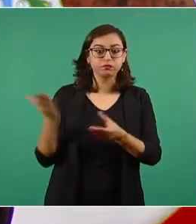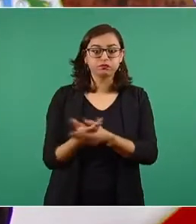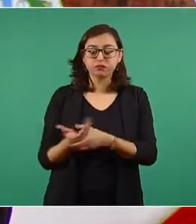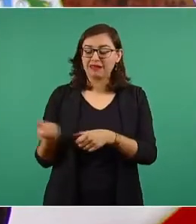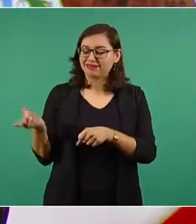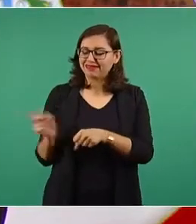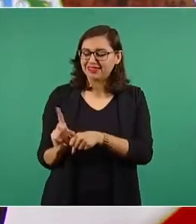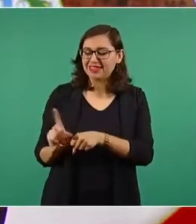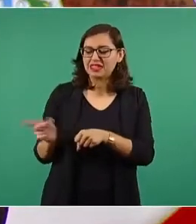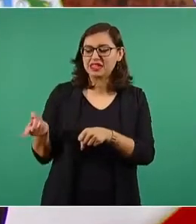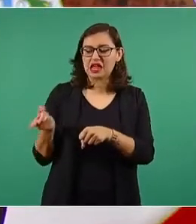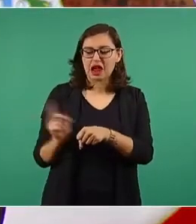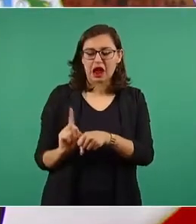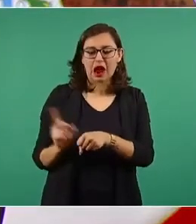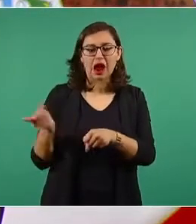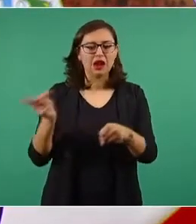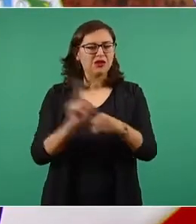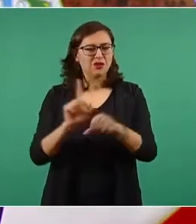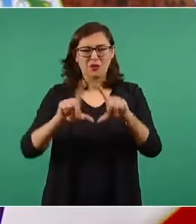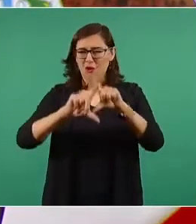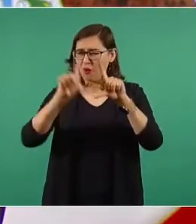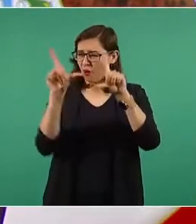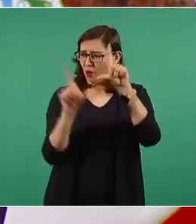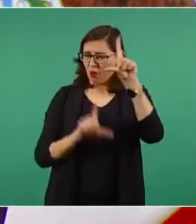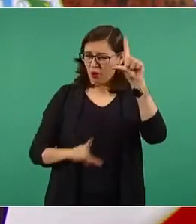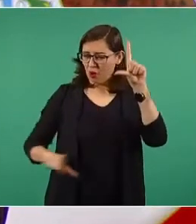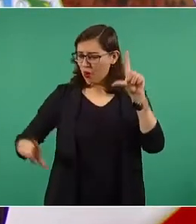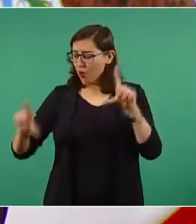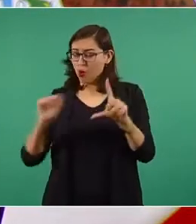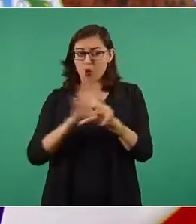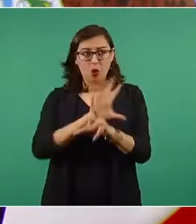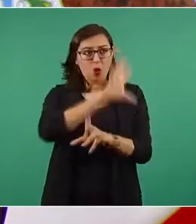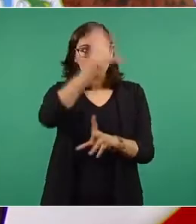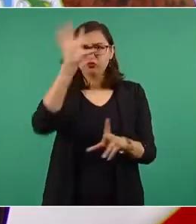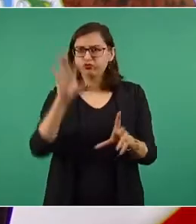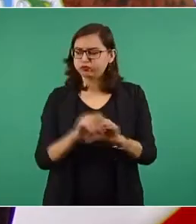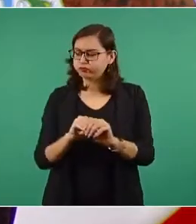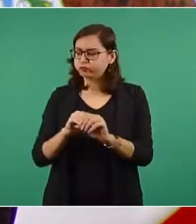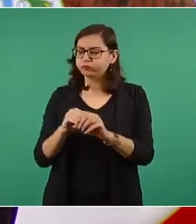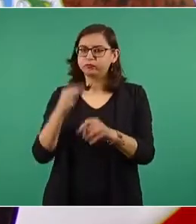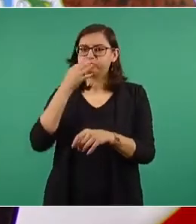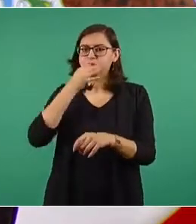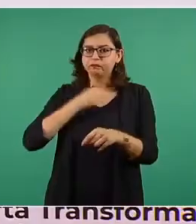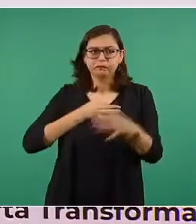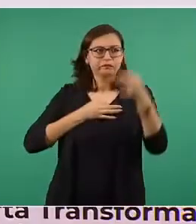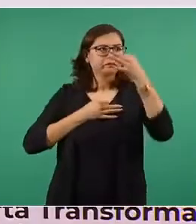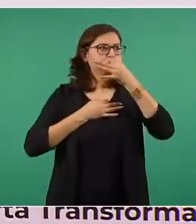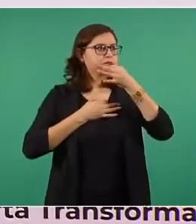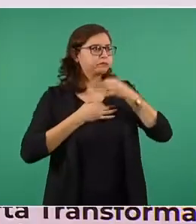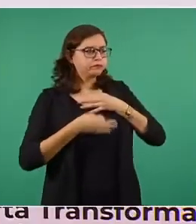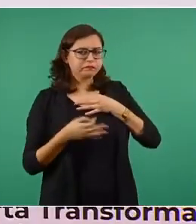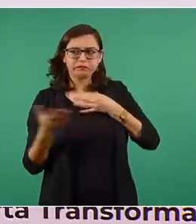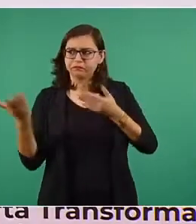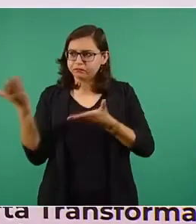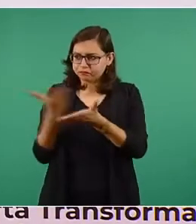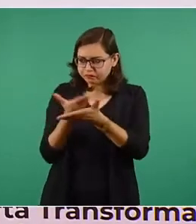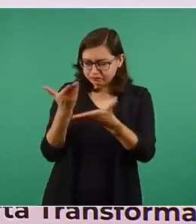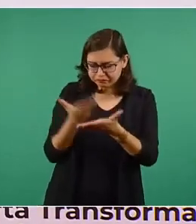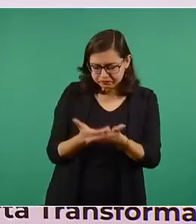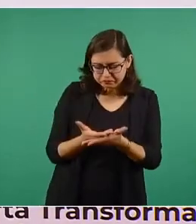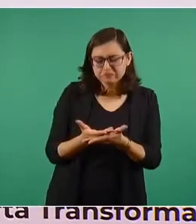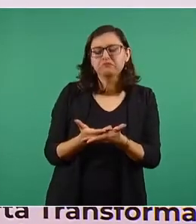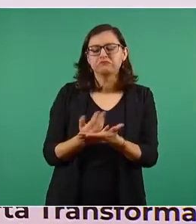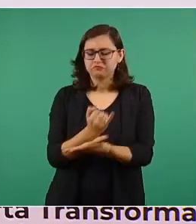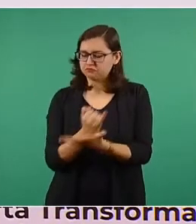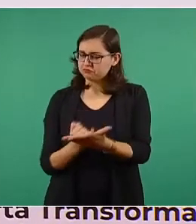en todas las regiones del país. Se toman medidas para actuar y conseguir la